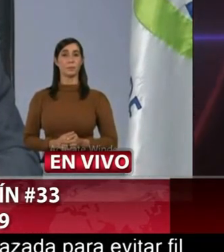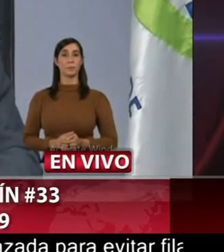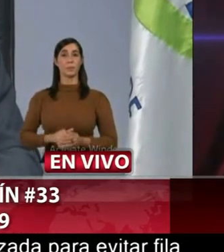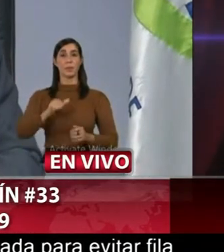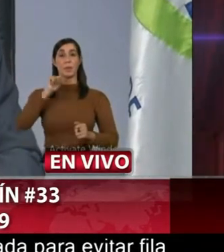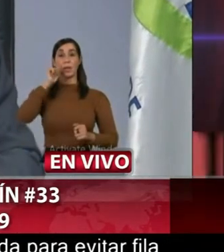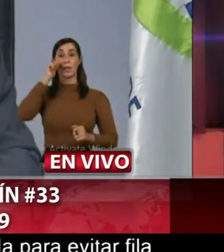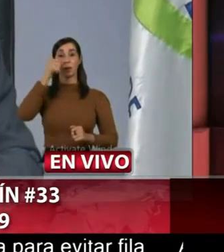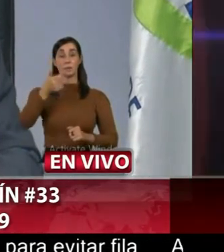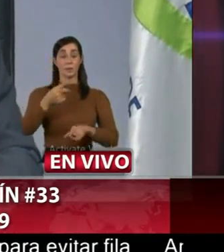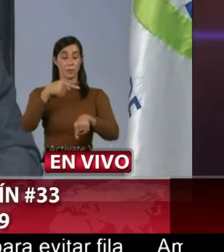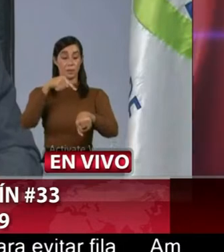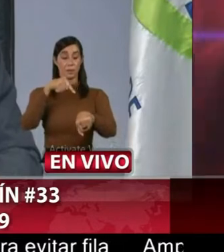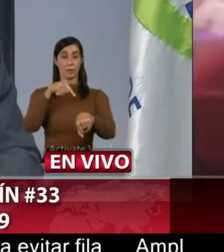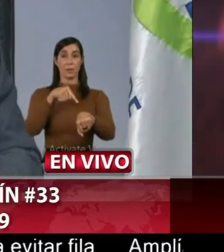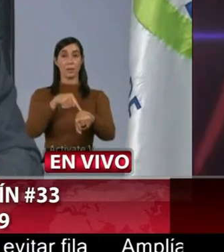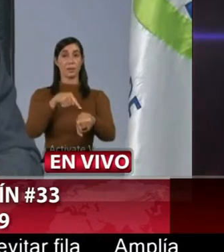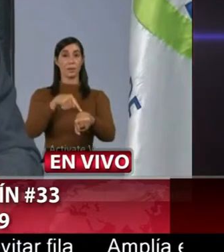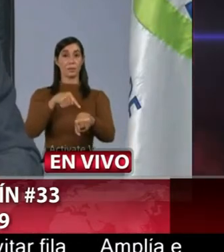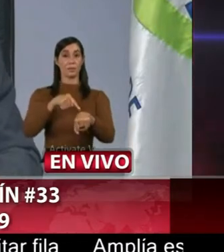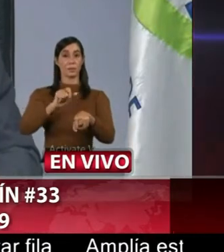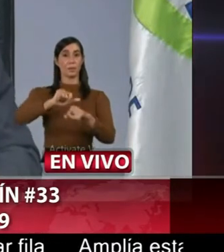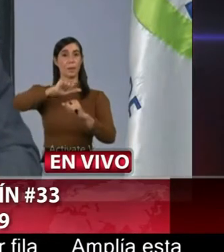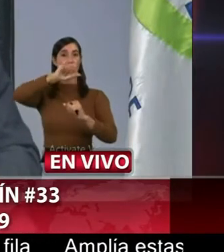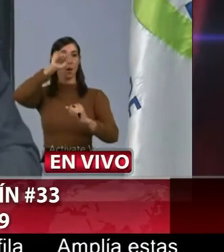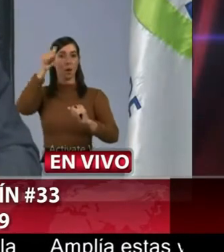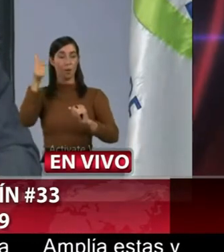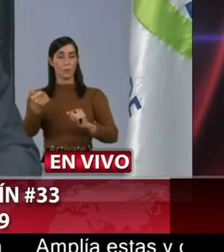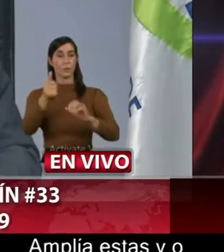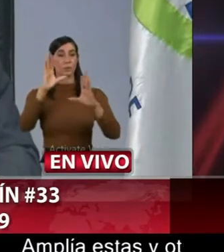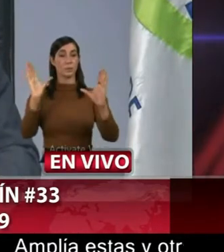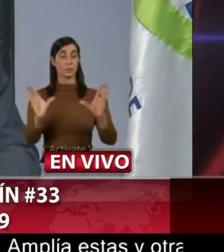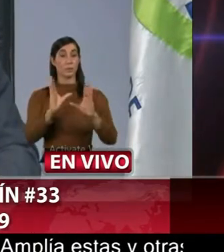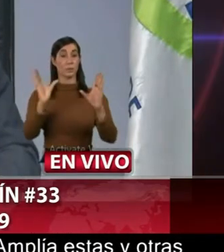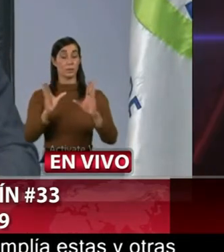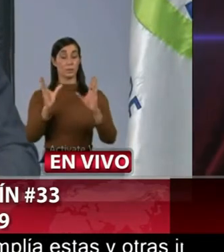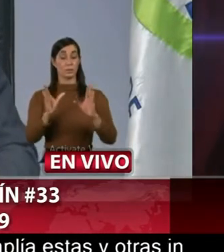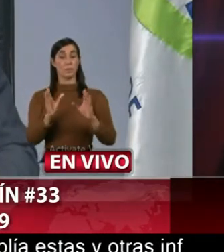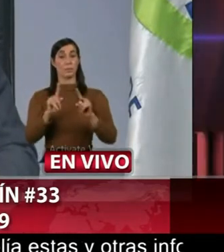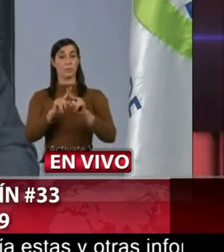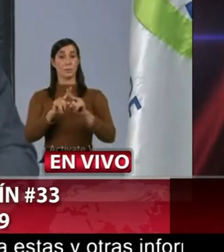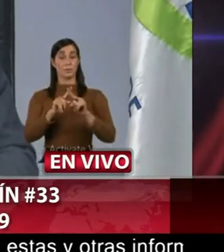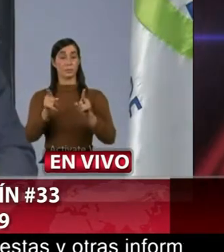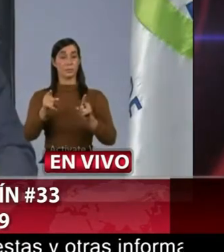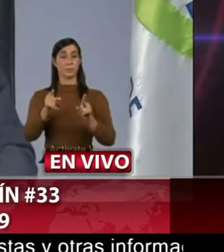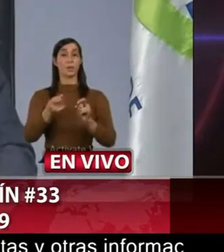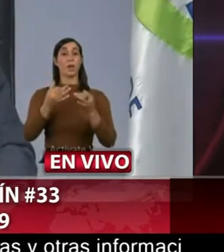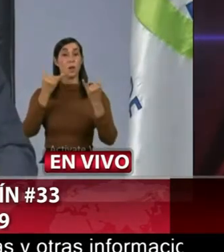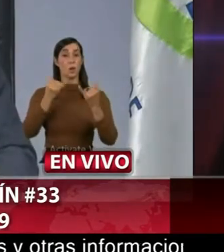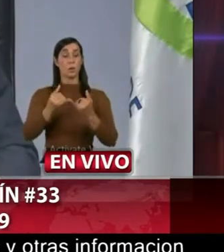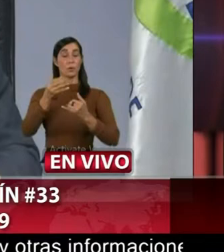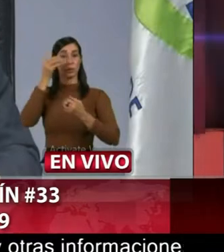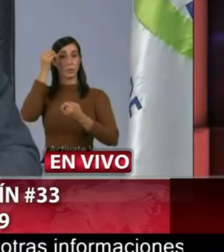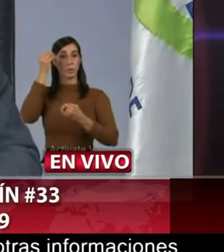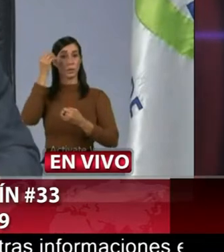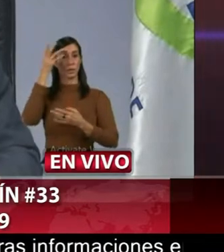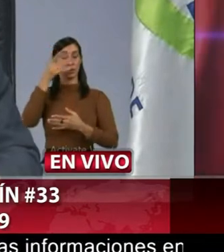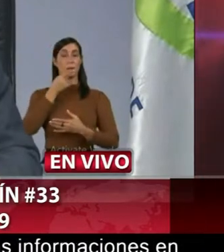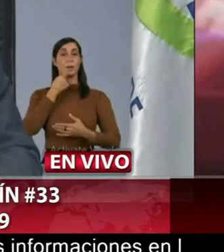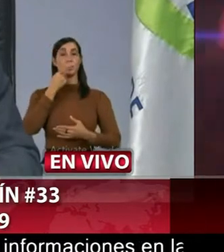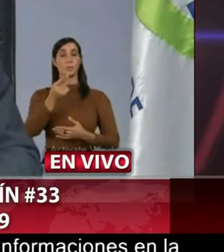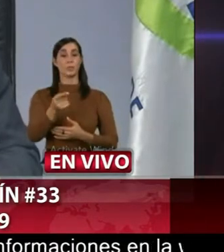a esta rueda de prensa, se dará una actividad oficial, anunciamos que